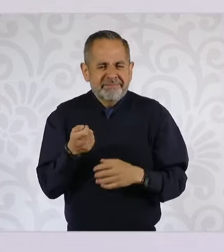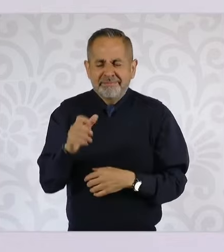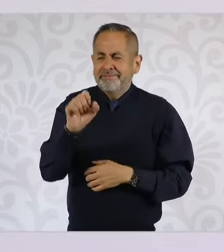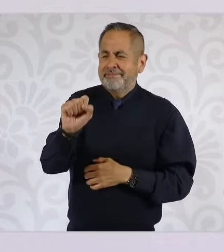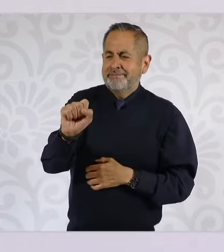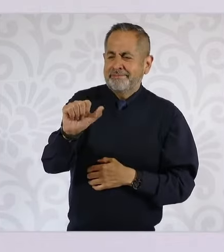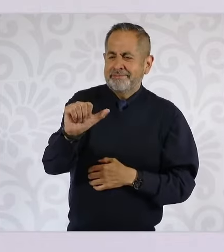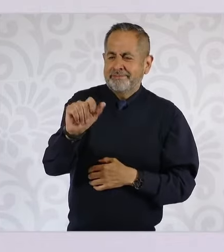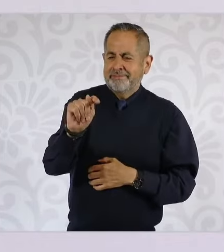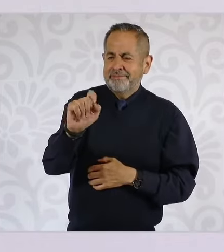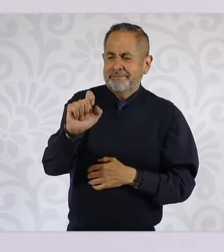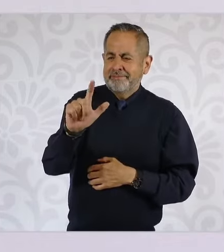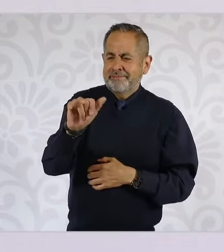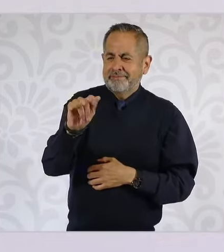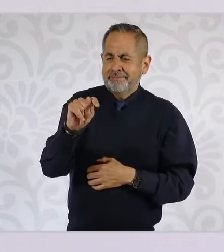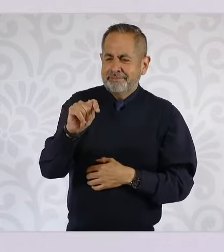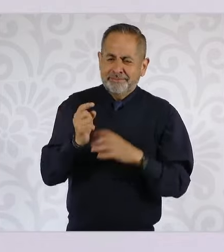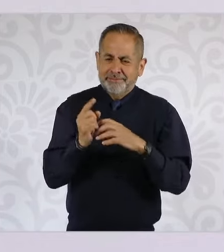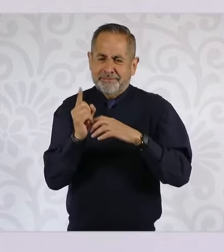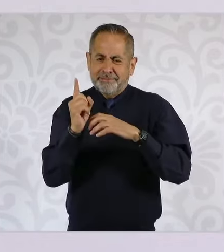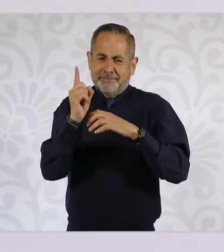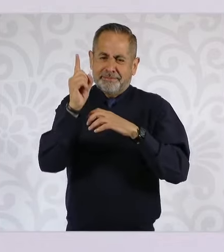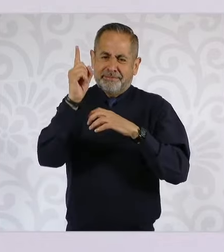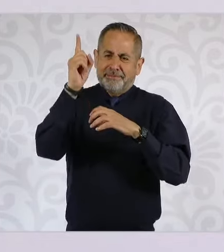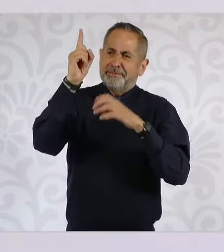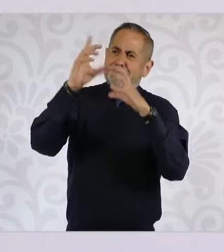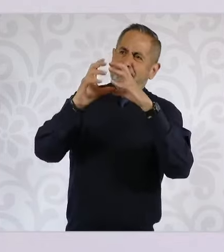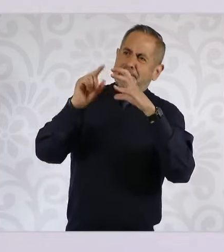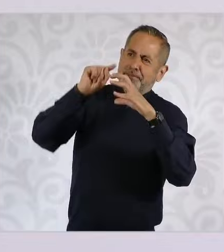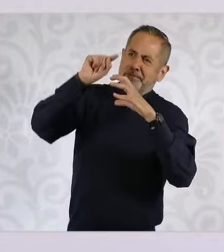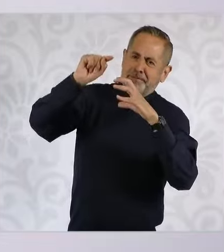otras áreas de desarrollo tecnológico.